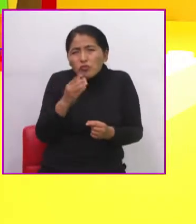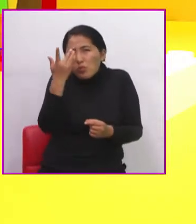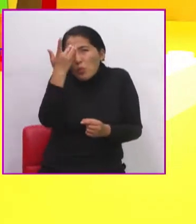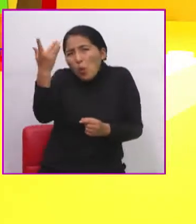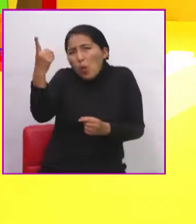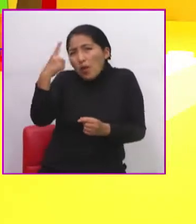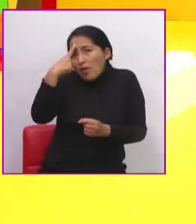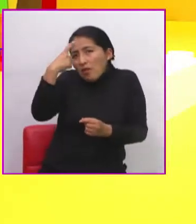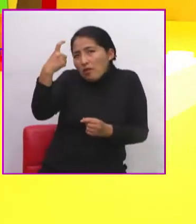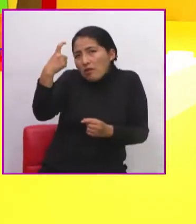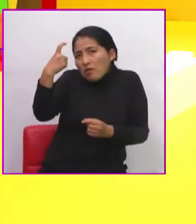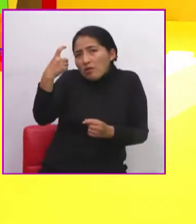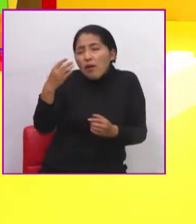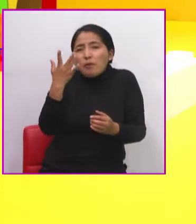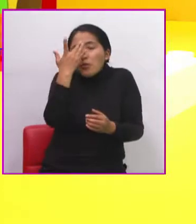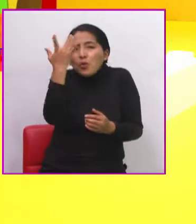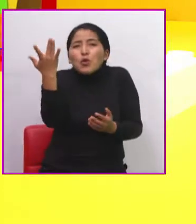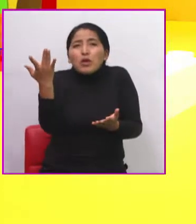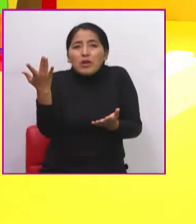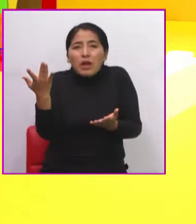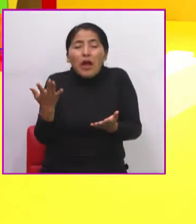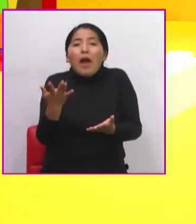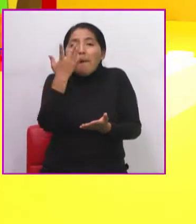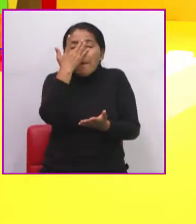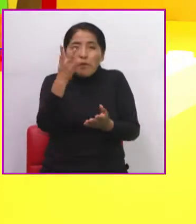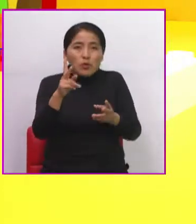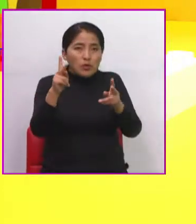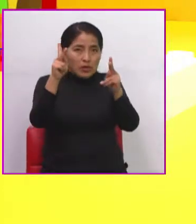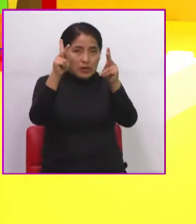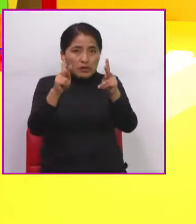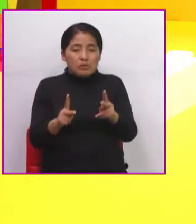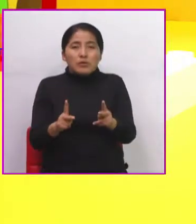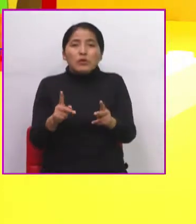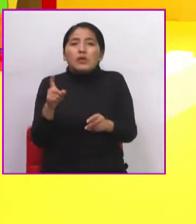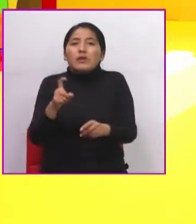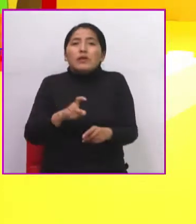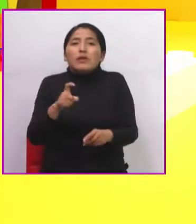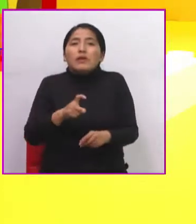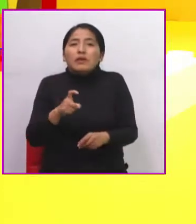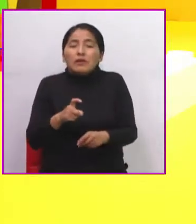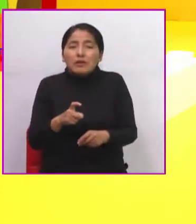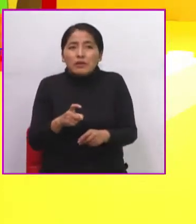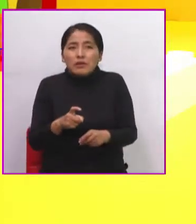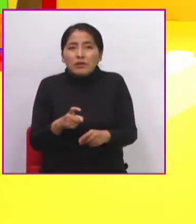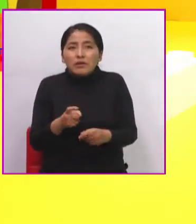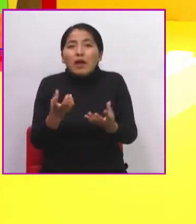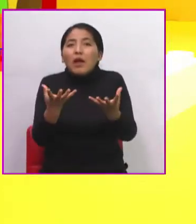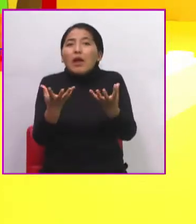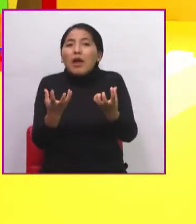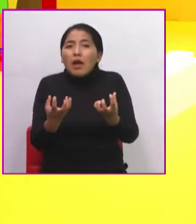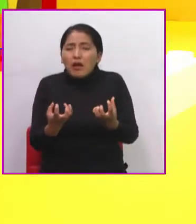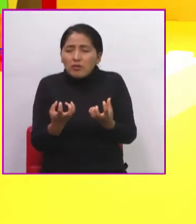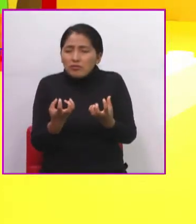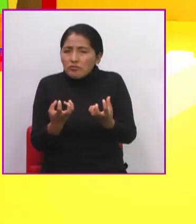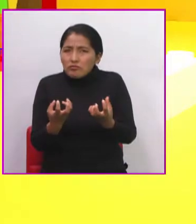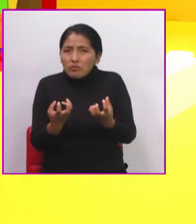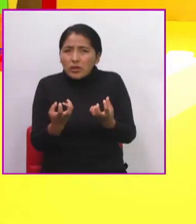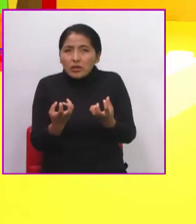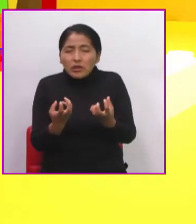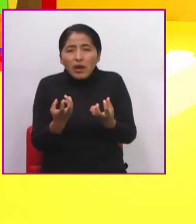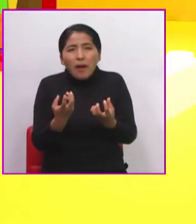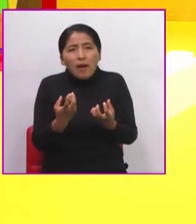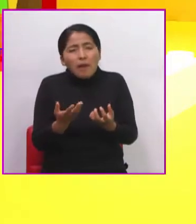partir de la necesidad que ha tenido el ser humano de poder adquirir las cosas con un cierto precio.